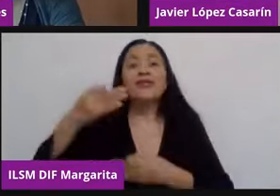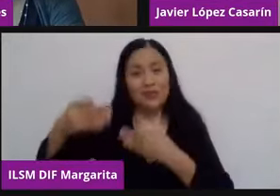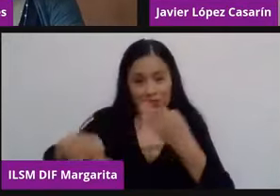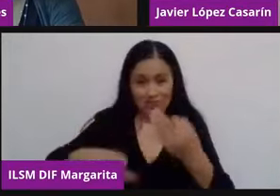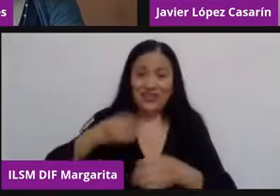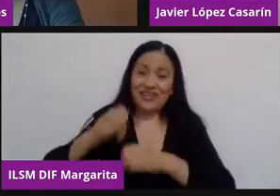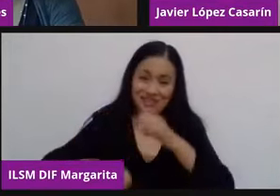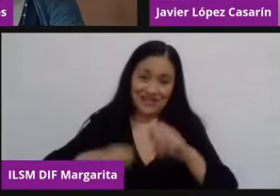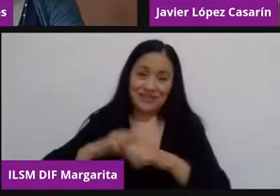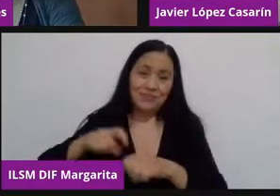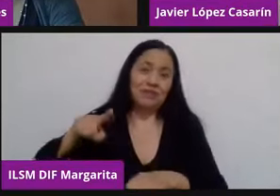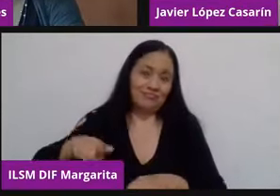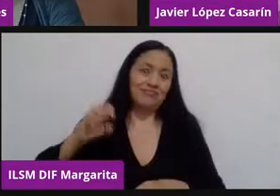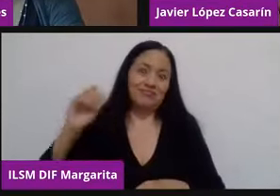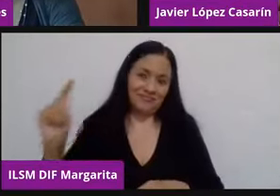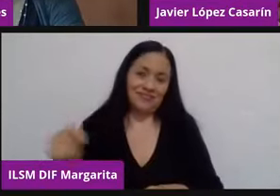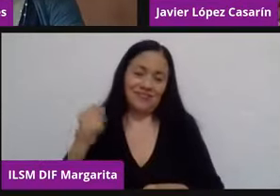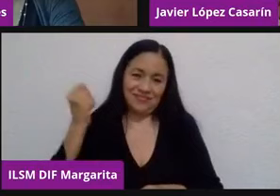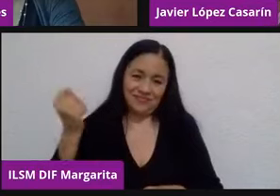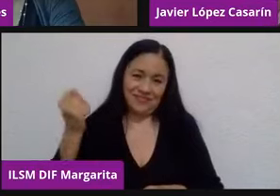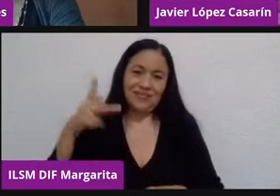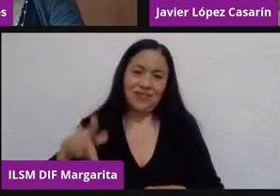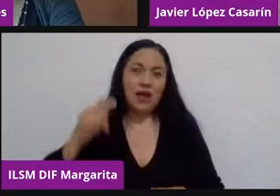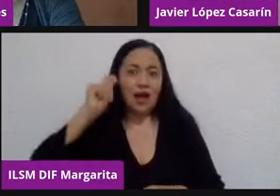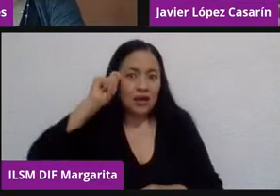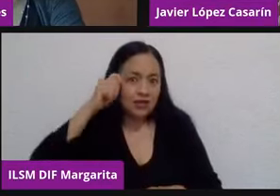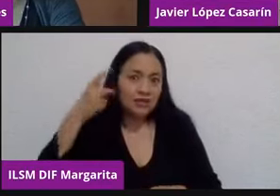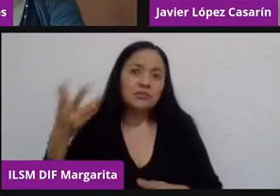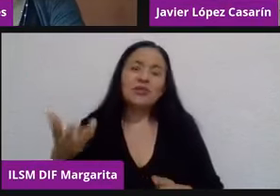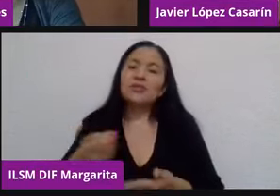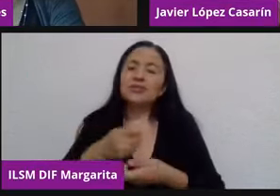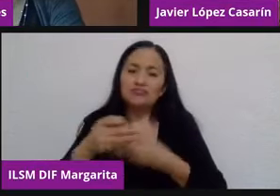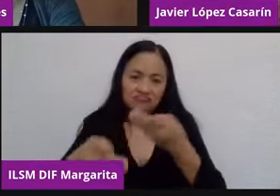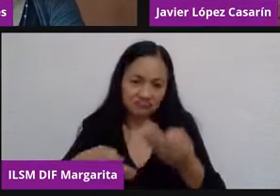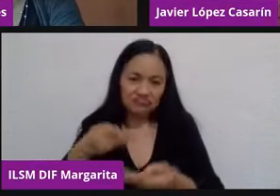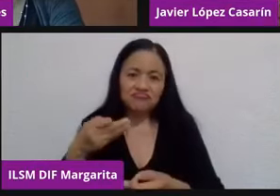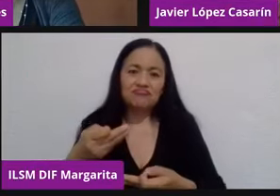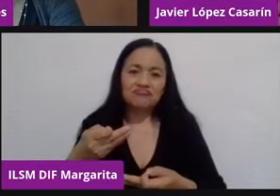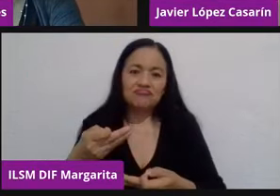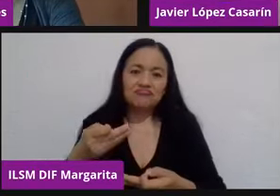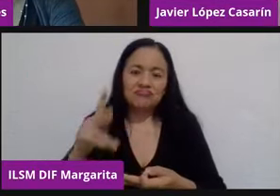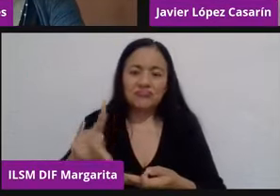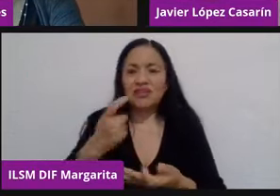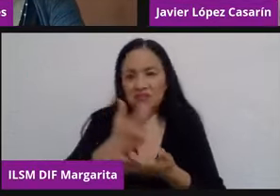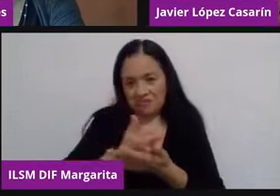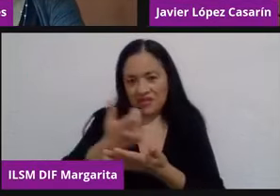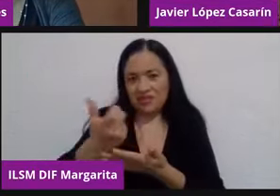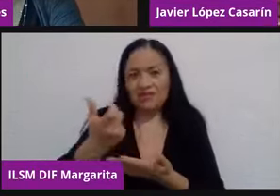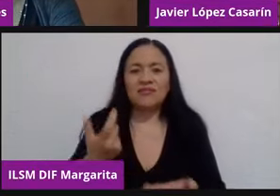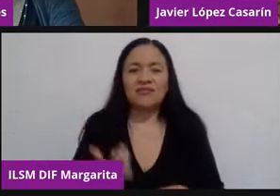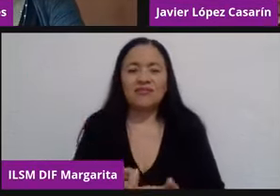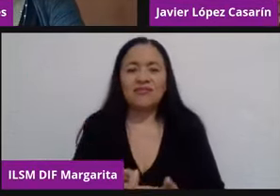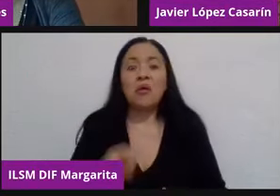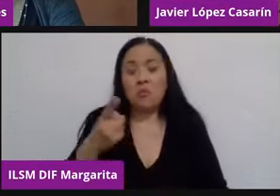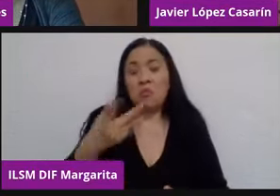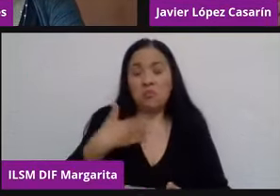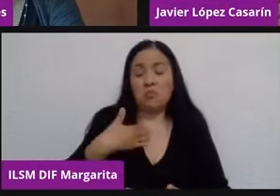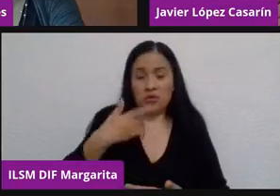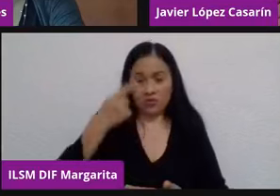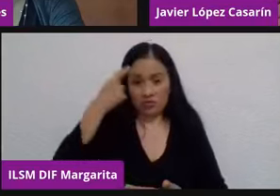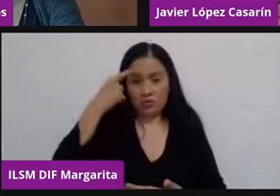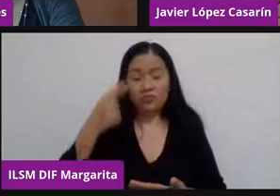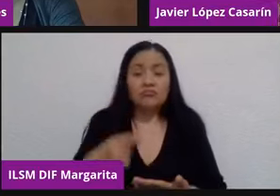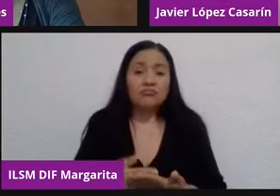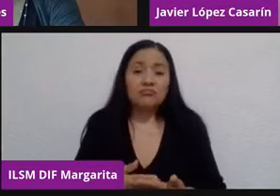con tecnología, servicios y, por supuesto, el tema transaccional. Entonces, también no es descabellado ir pensando que